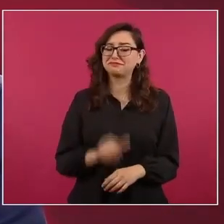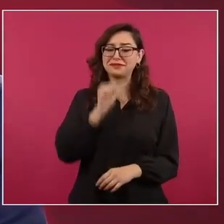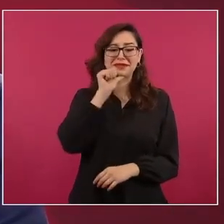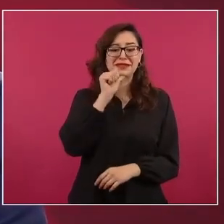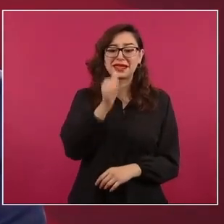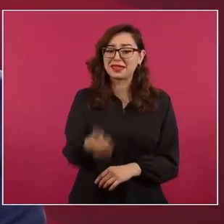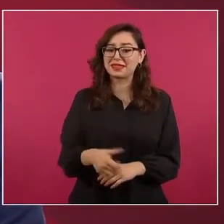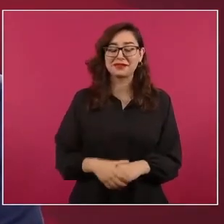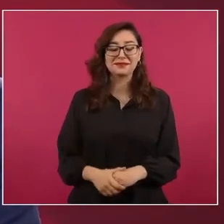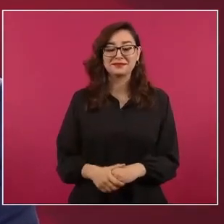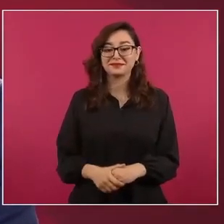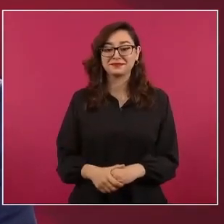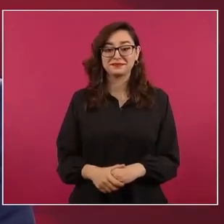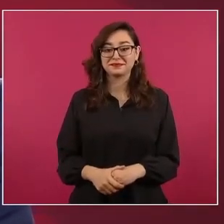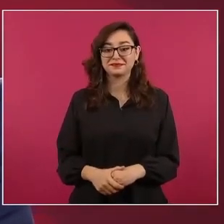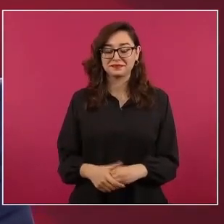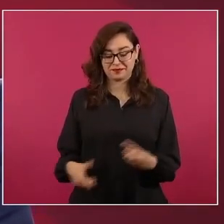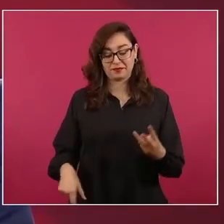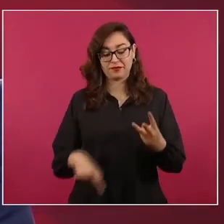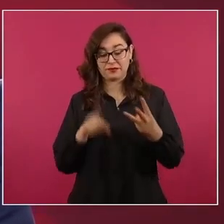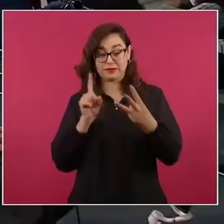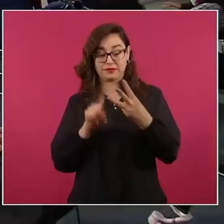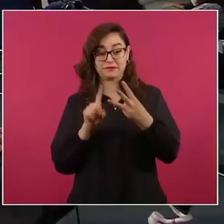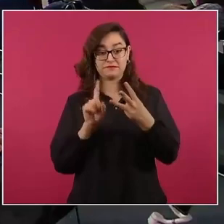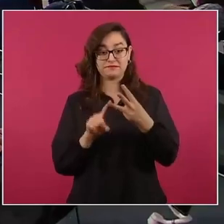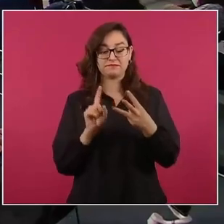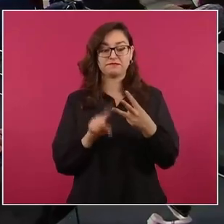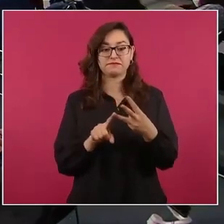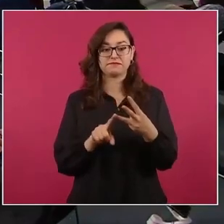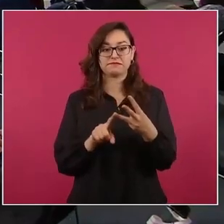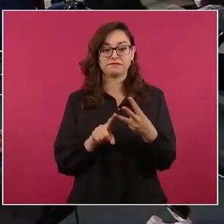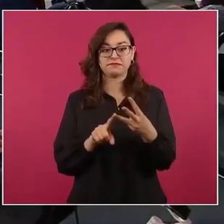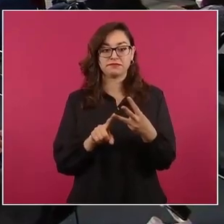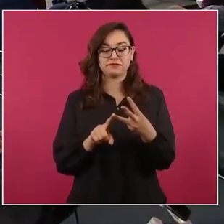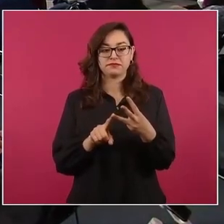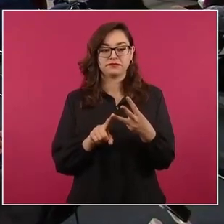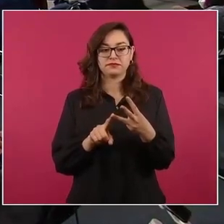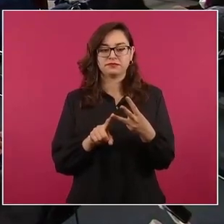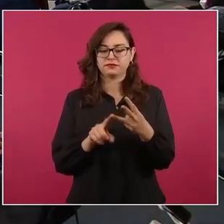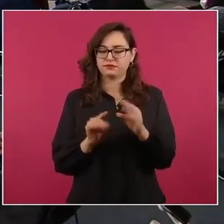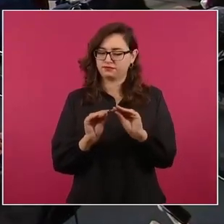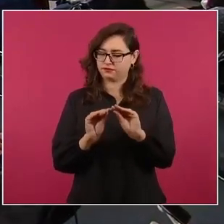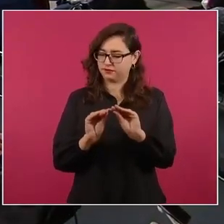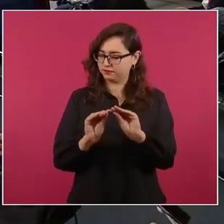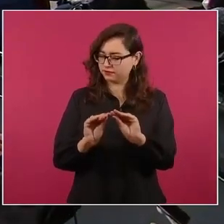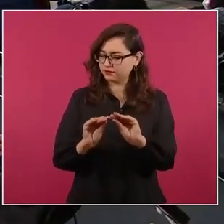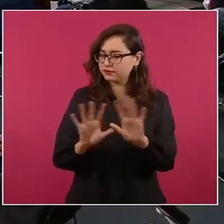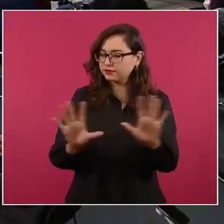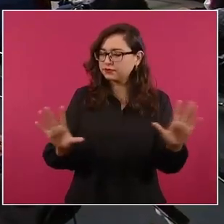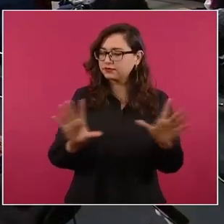Y otro elemento, para hablar con mucha claridad,